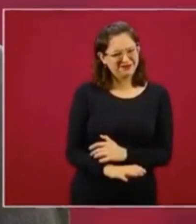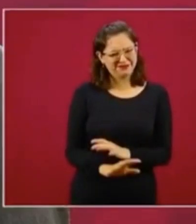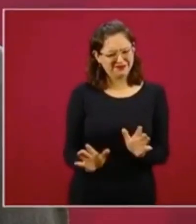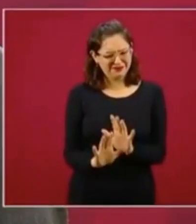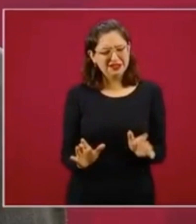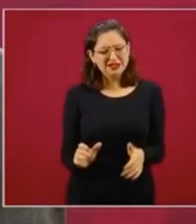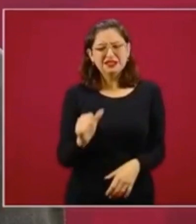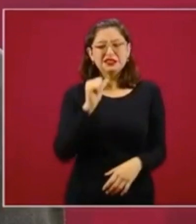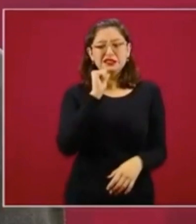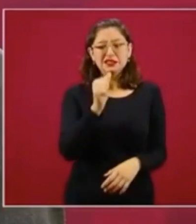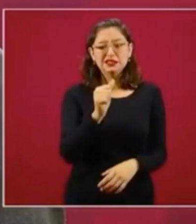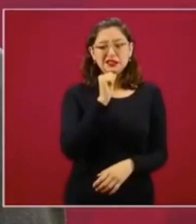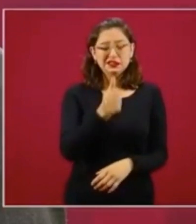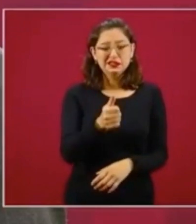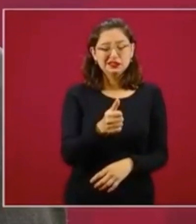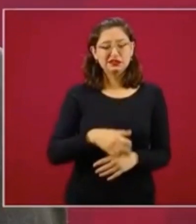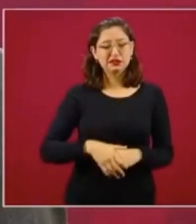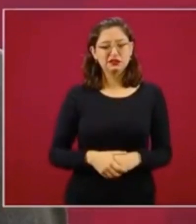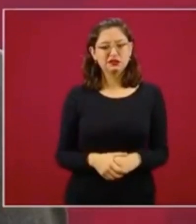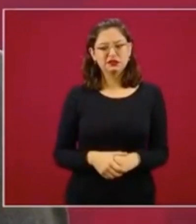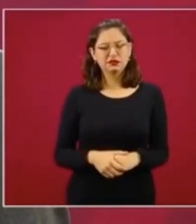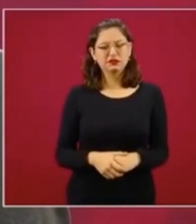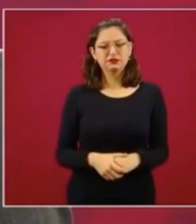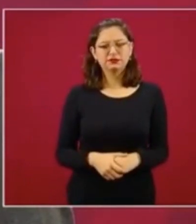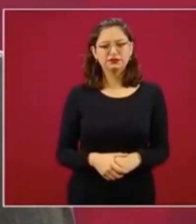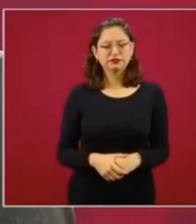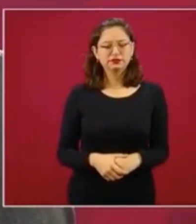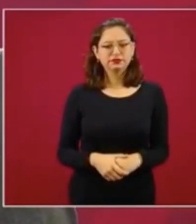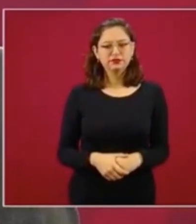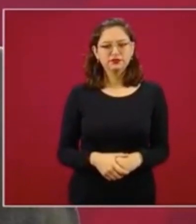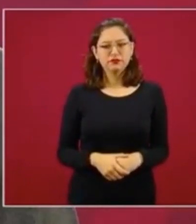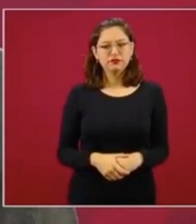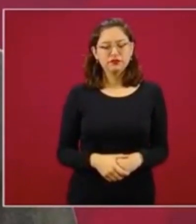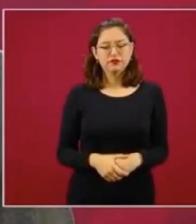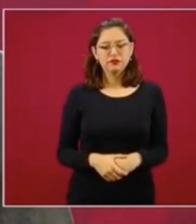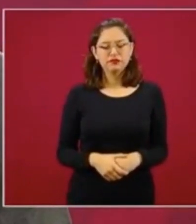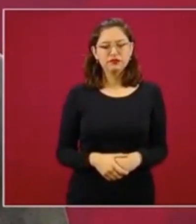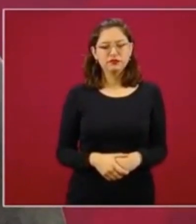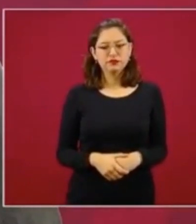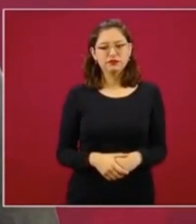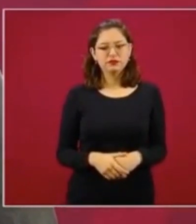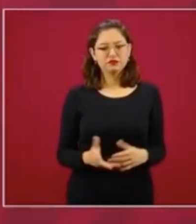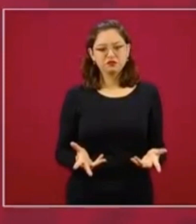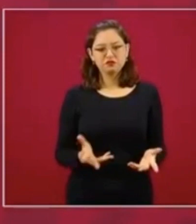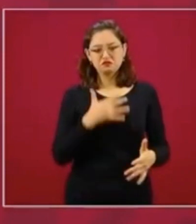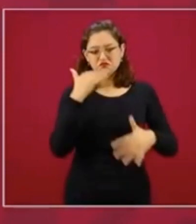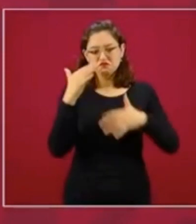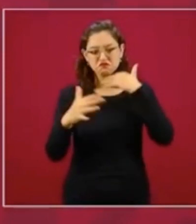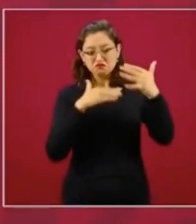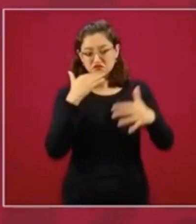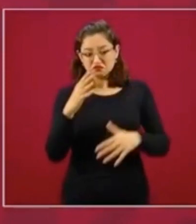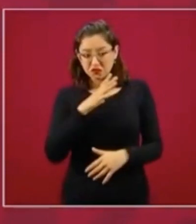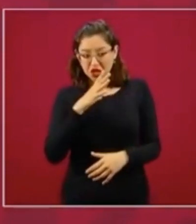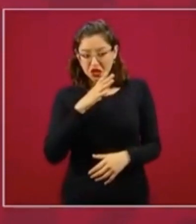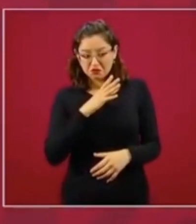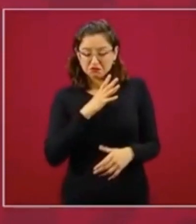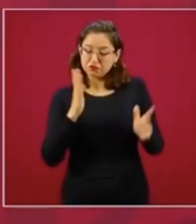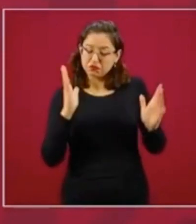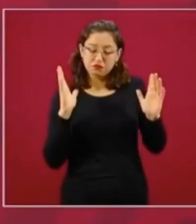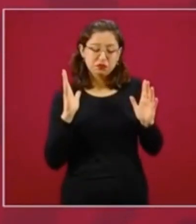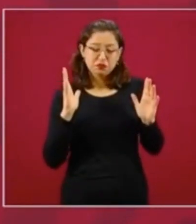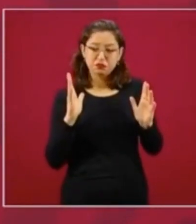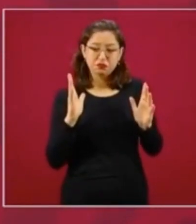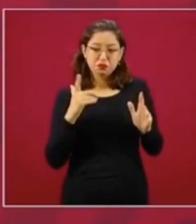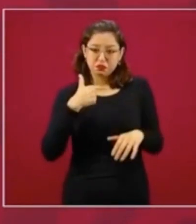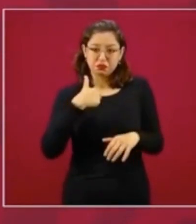que pueda significar actos de corrupción. No soy